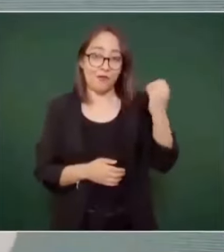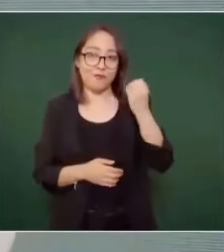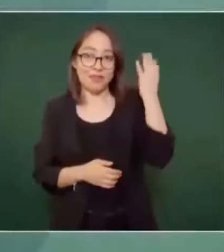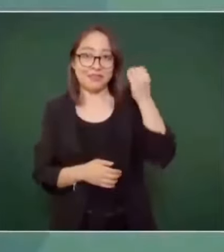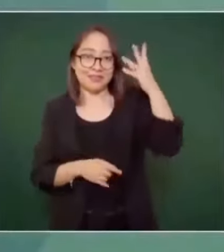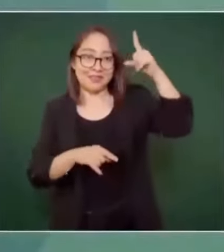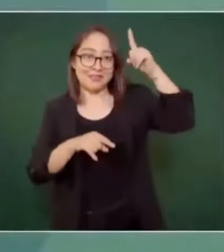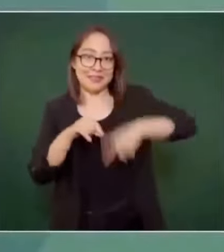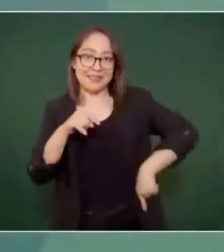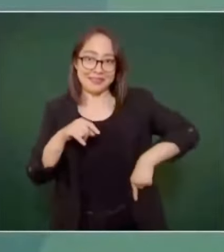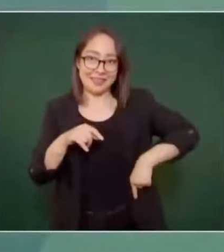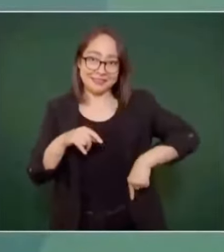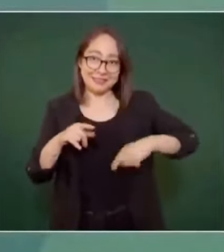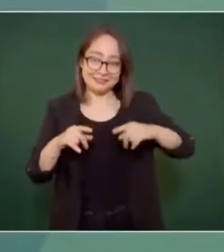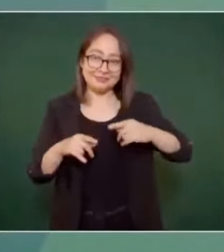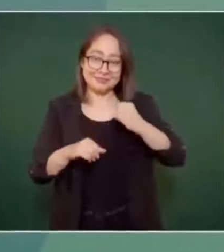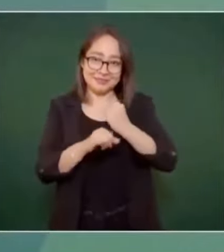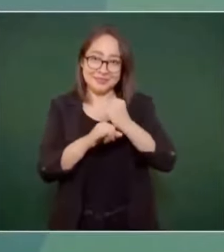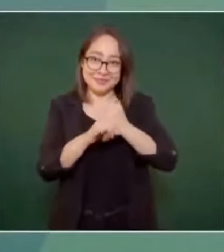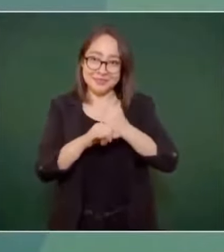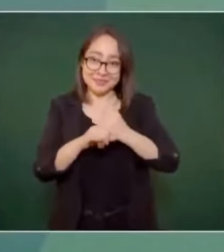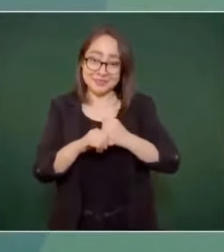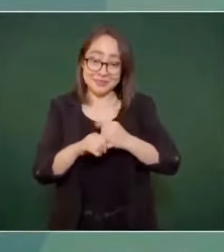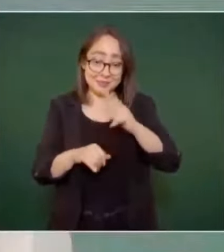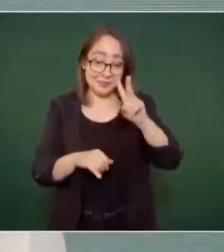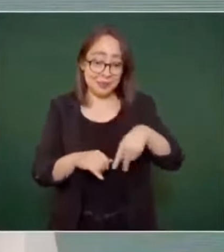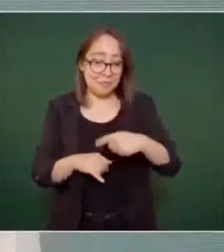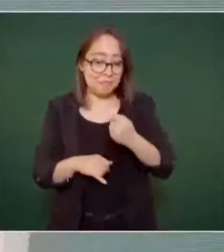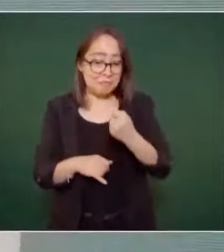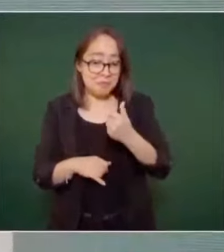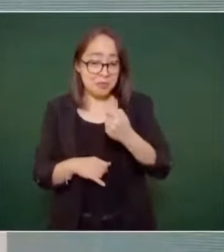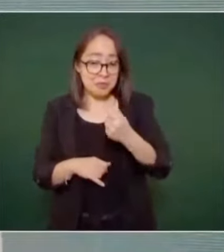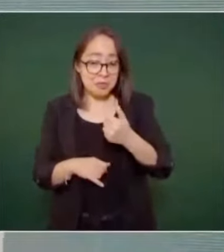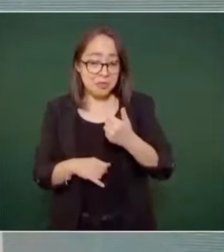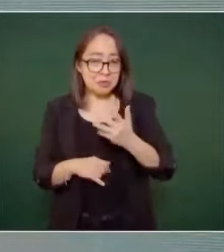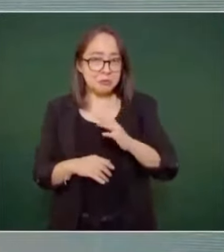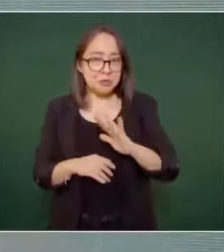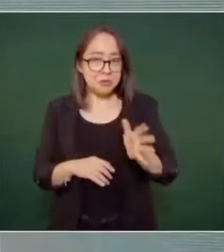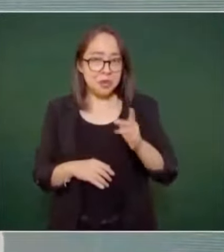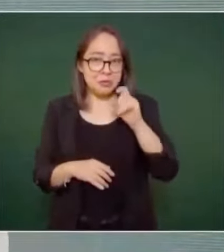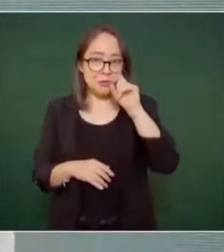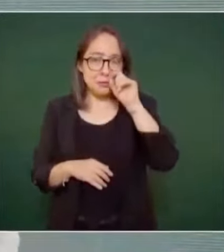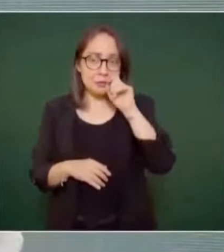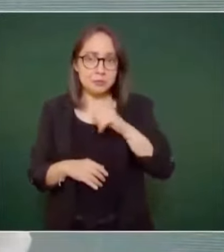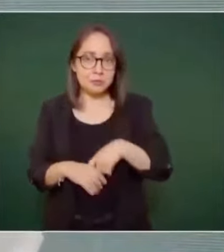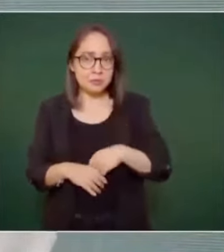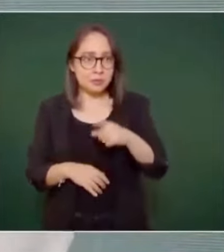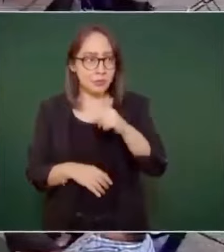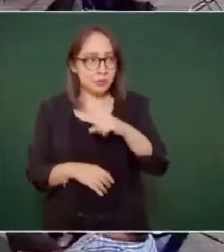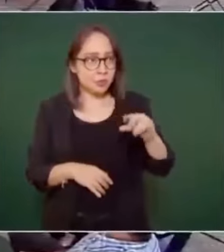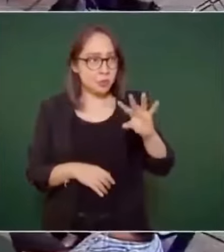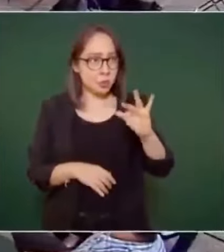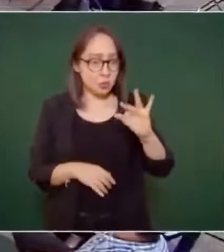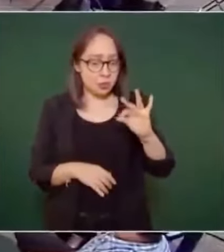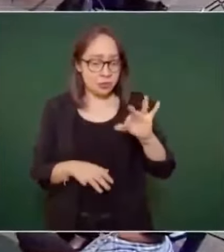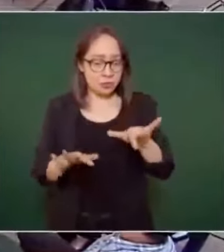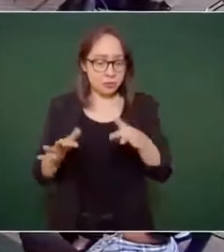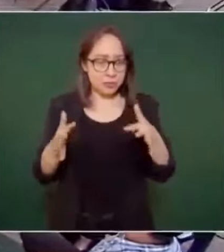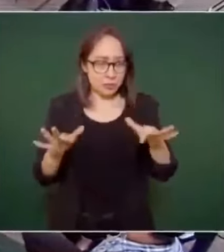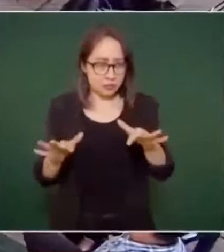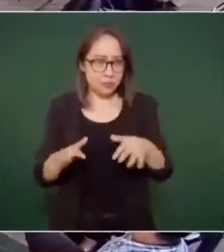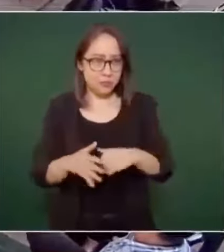porque ya quedan pocas, ya es una de las otras. 140, aproximadamente.